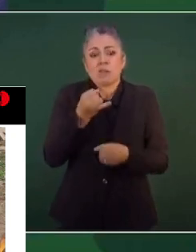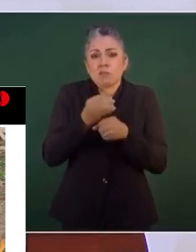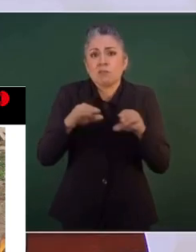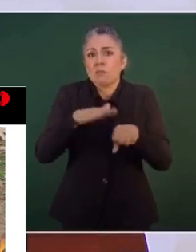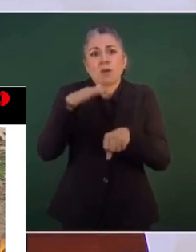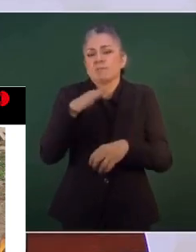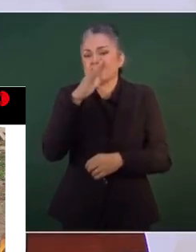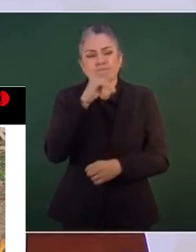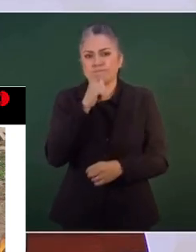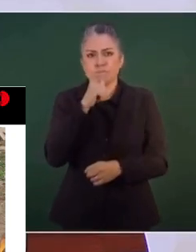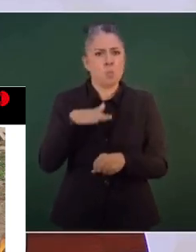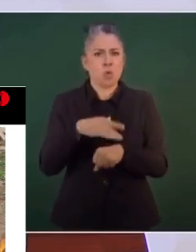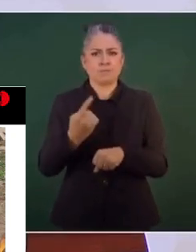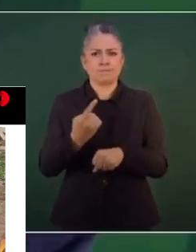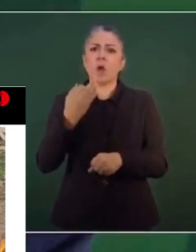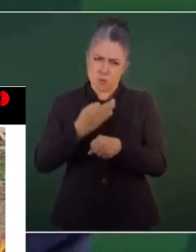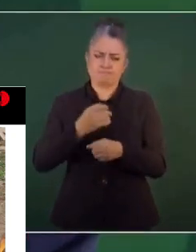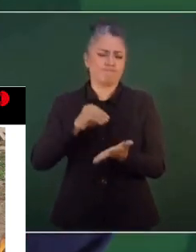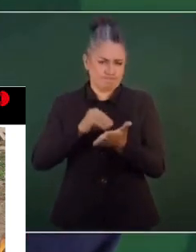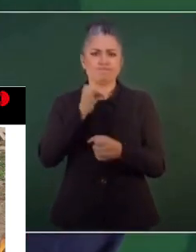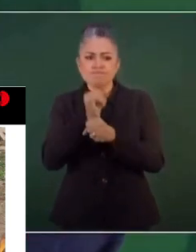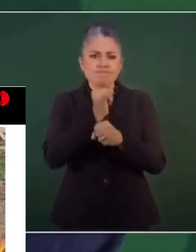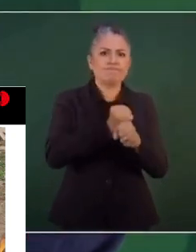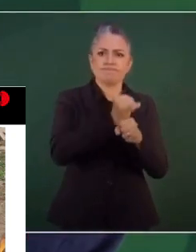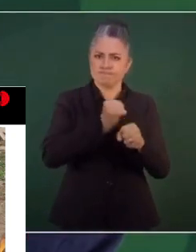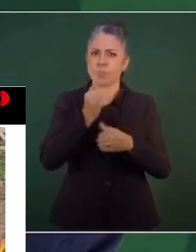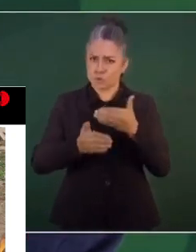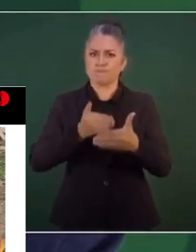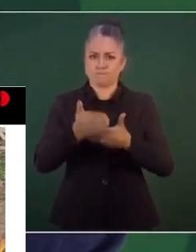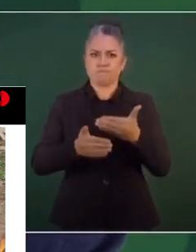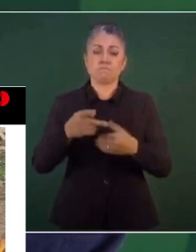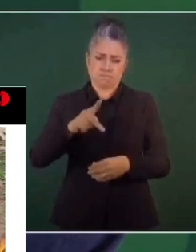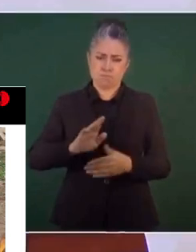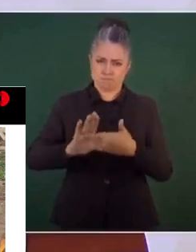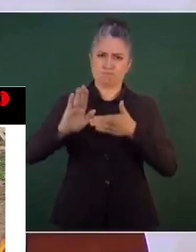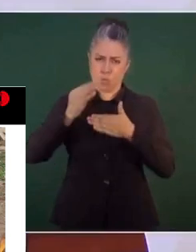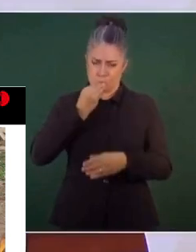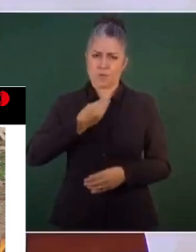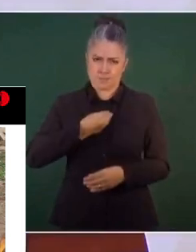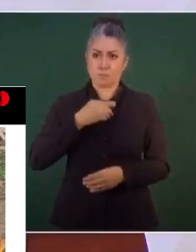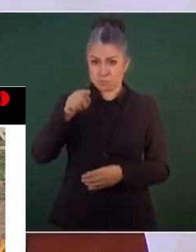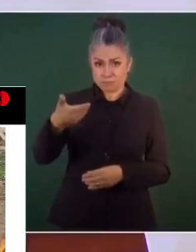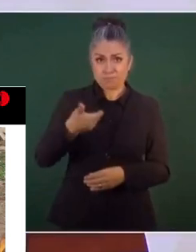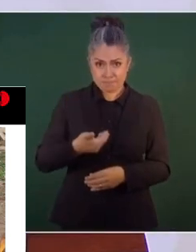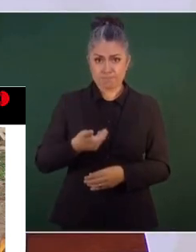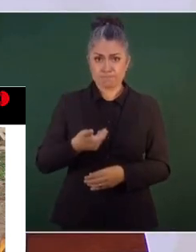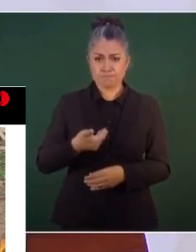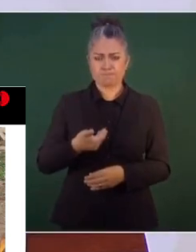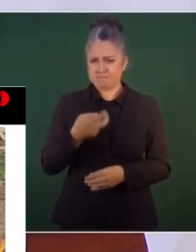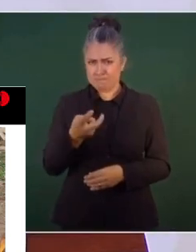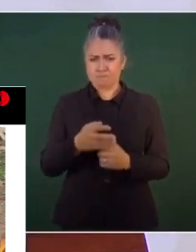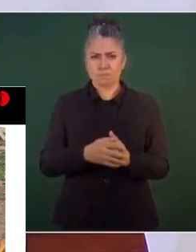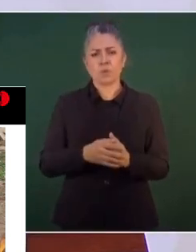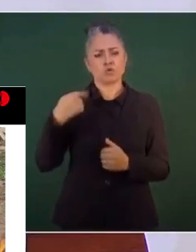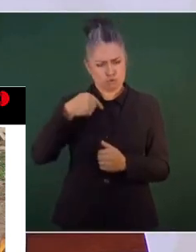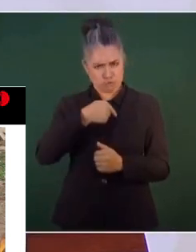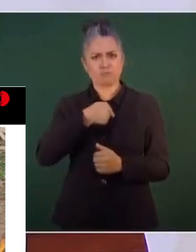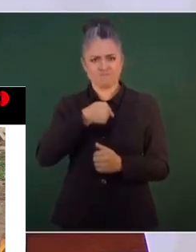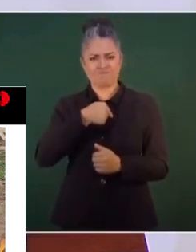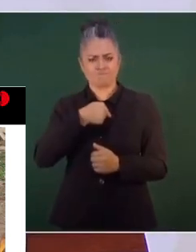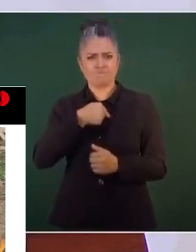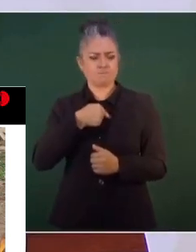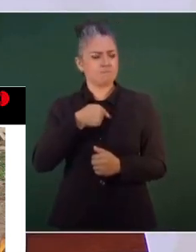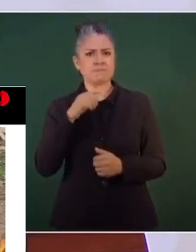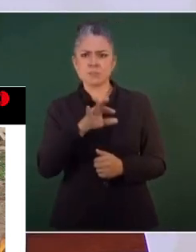información porque se está en proceso de investigación, solo el compromiso, lo que me solicitas, de que vamos a llegar hasta